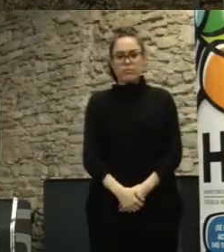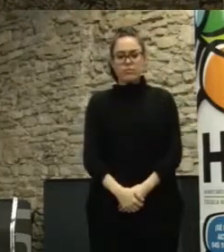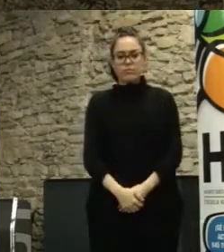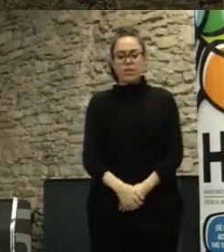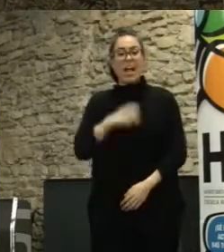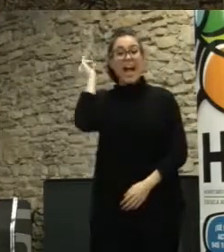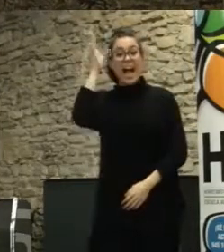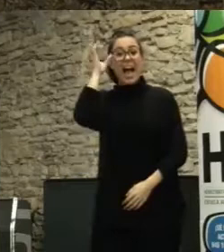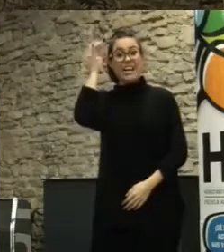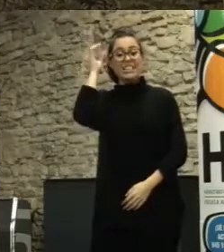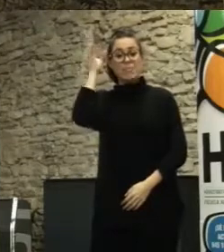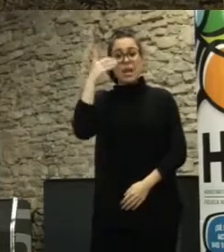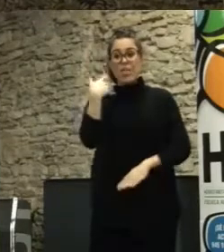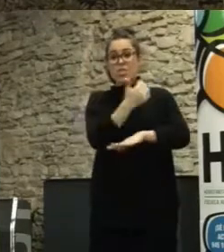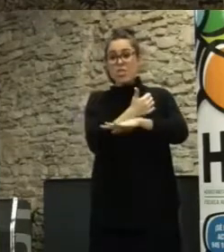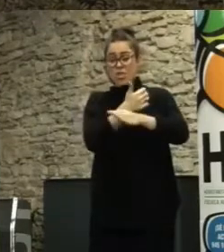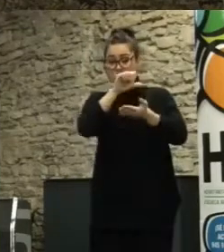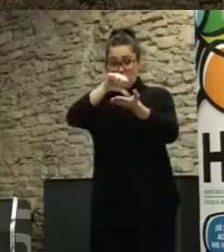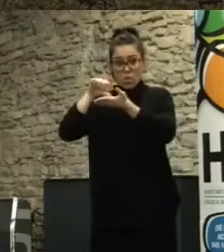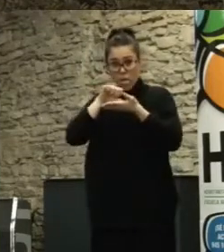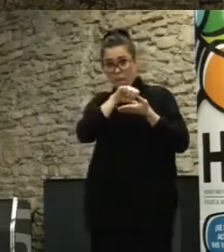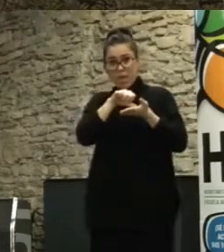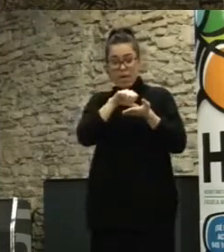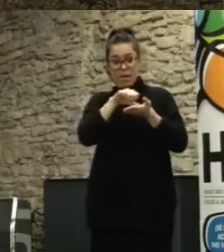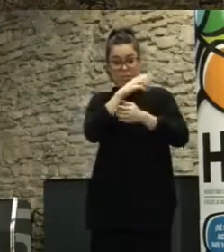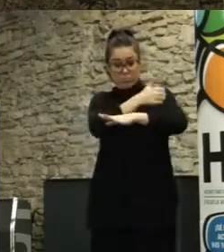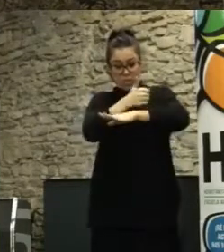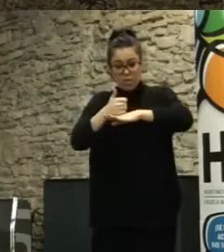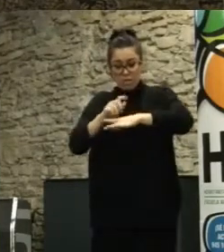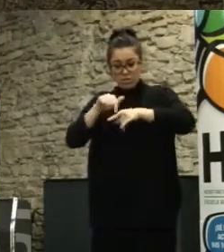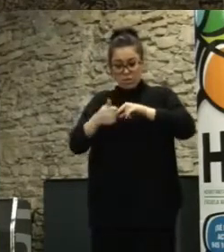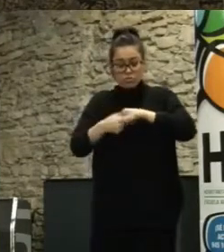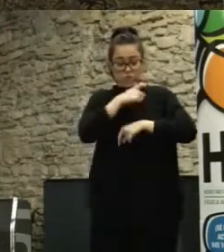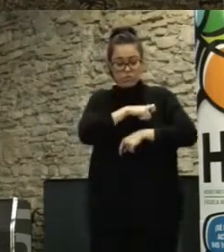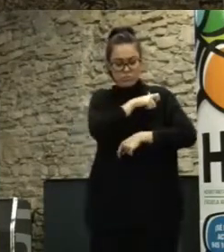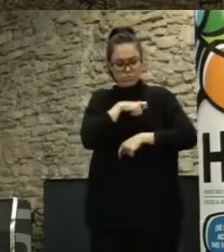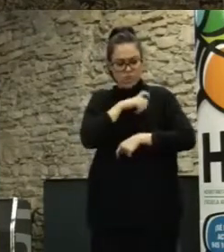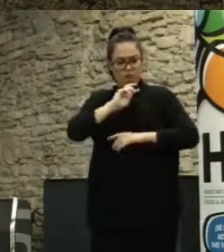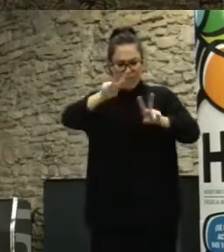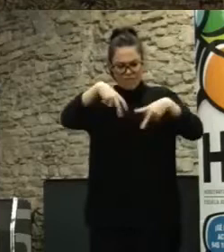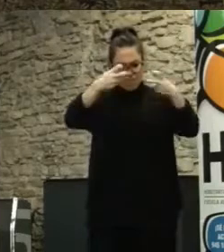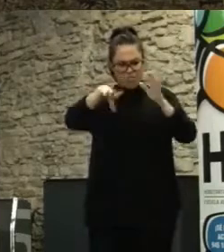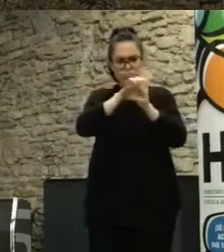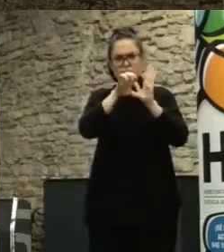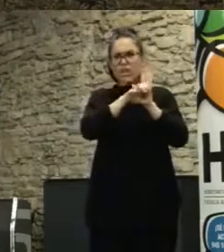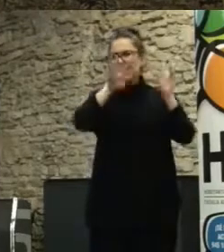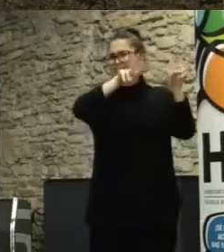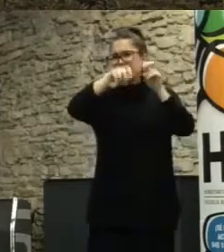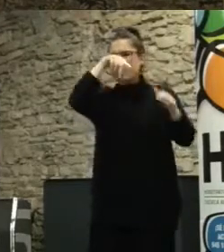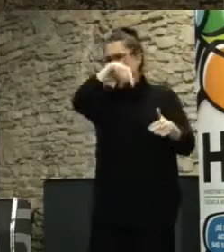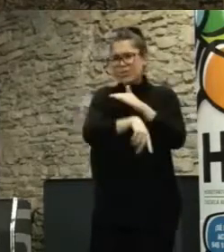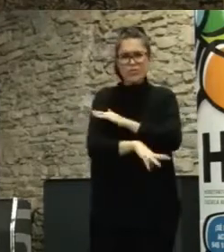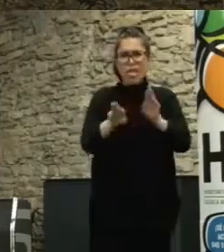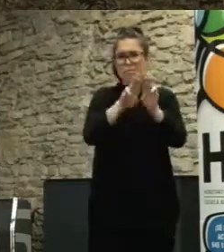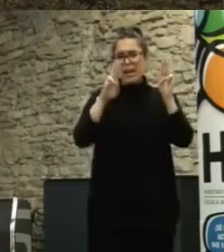Ciudadanos de Irlanda que tiene una agenda de reforma constitucional profundísima y de temas y recomendaciones al parlamento